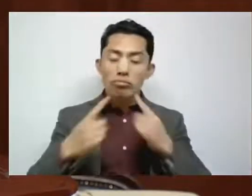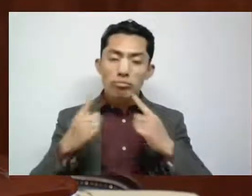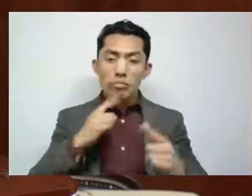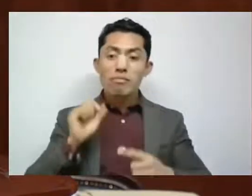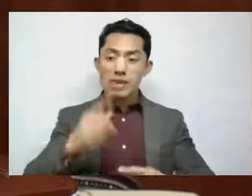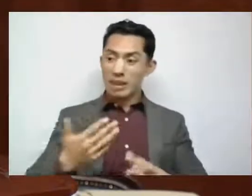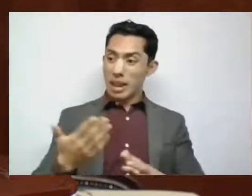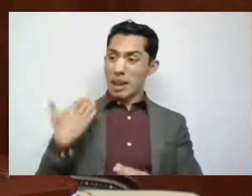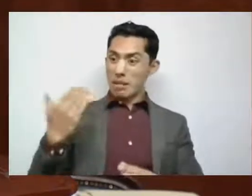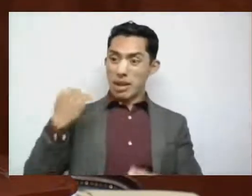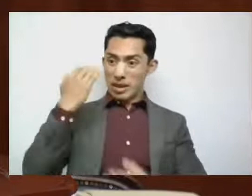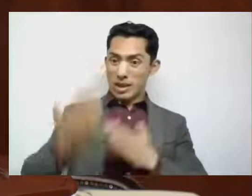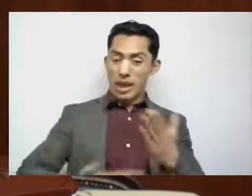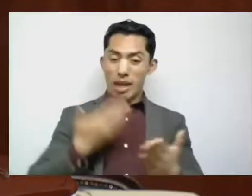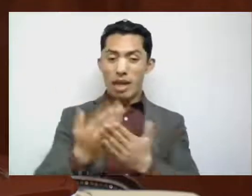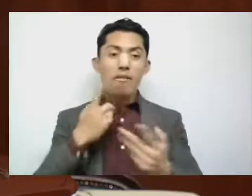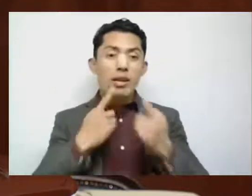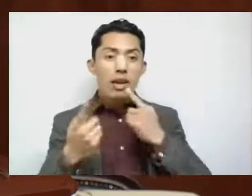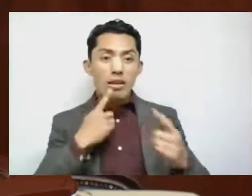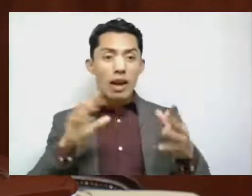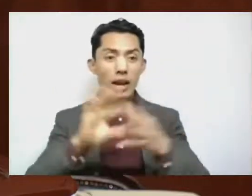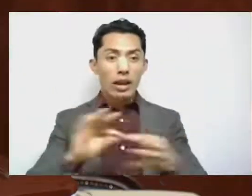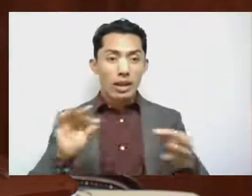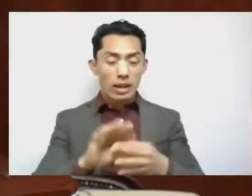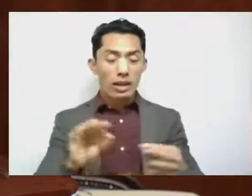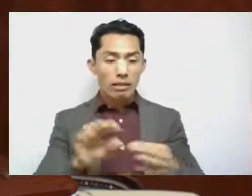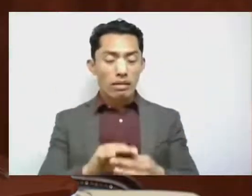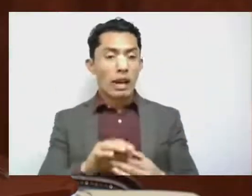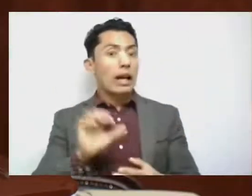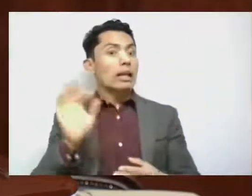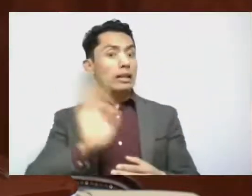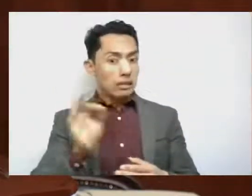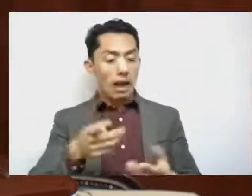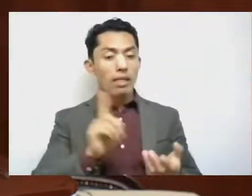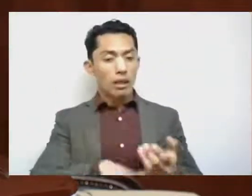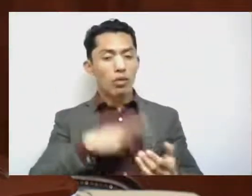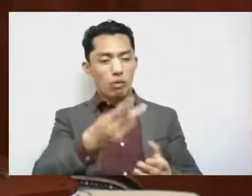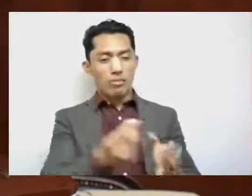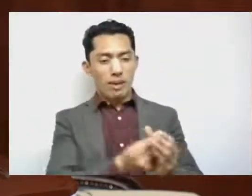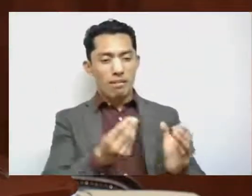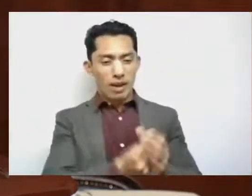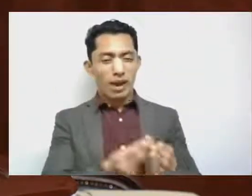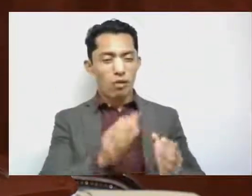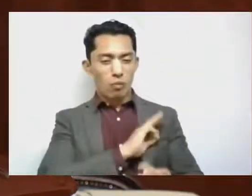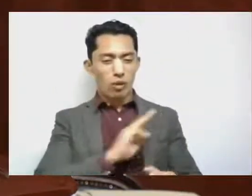iniciativa y si en los cabildos no se da el ejemplo,